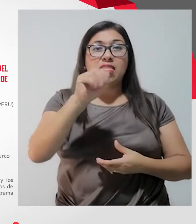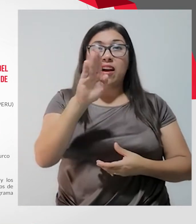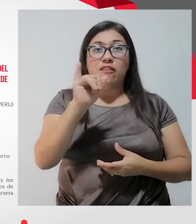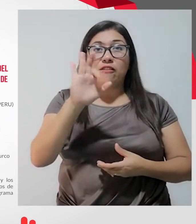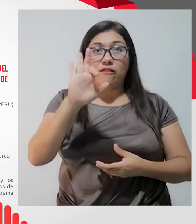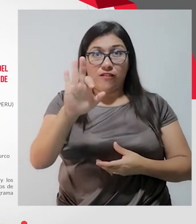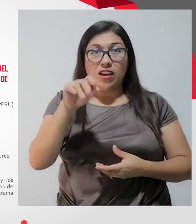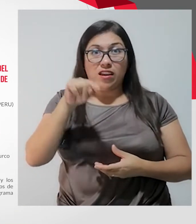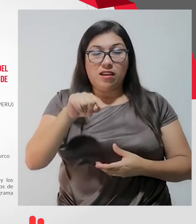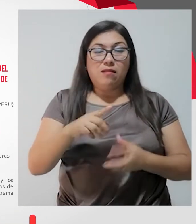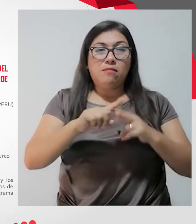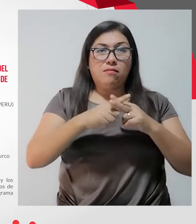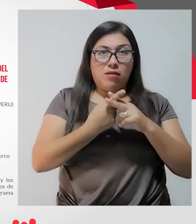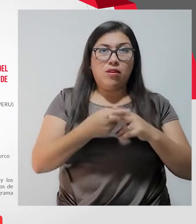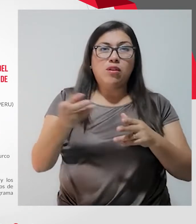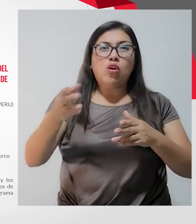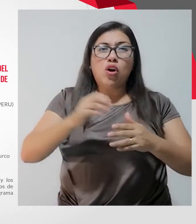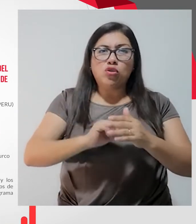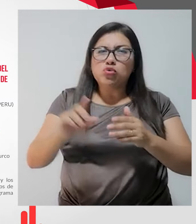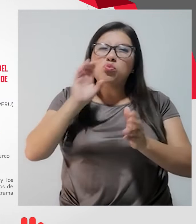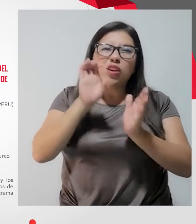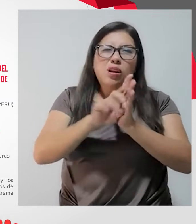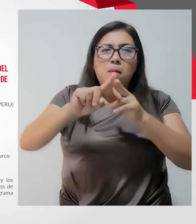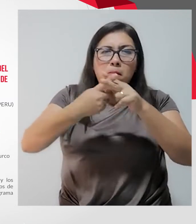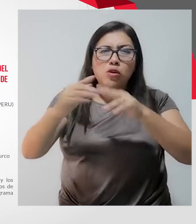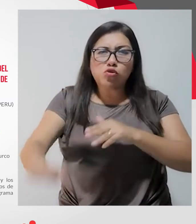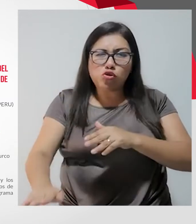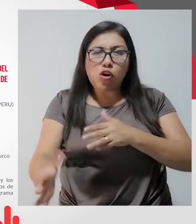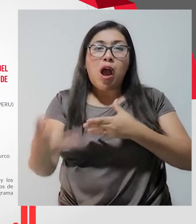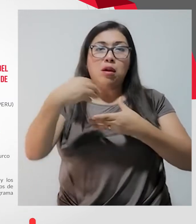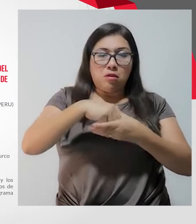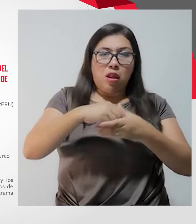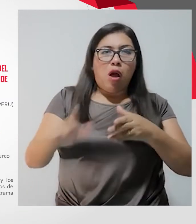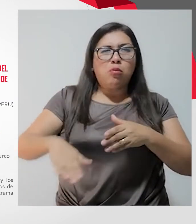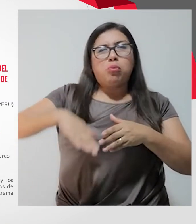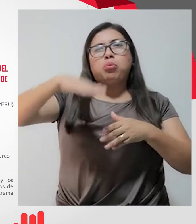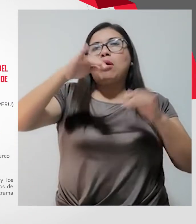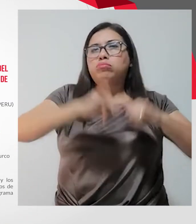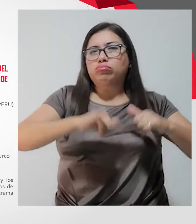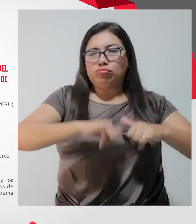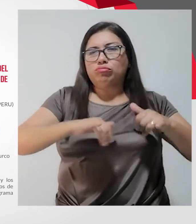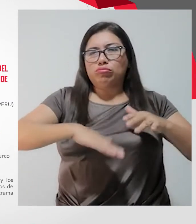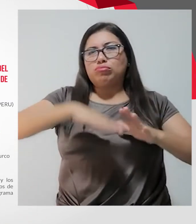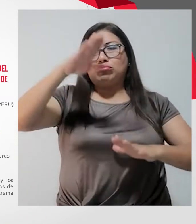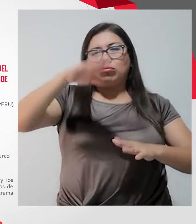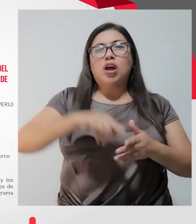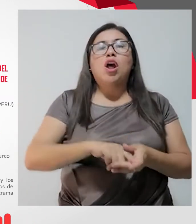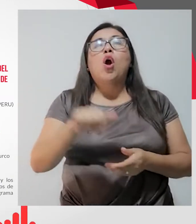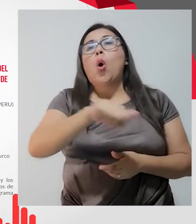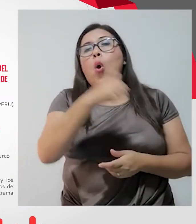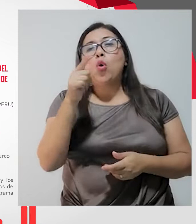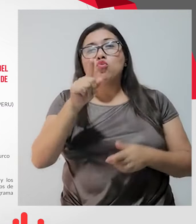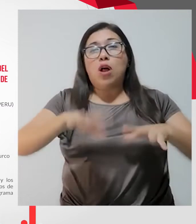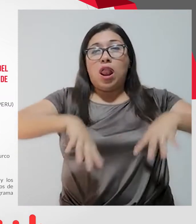muy de niño, es para que esté toda la vida, ¿no? Bueno, un CAR es un albergue, como todos lo